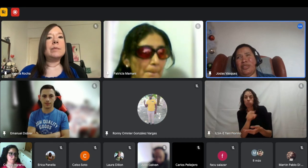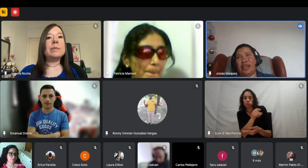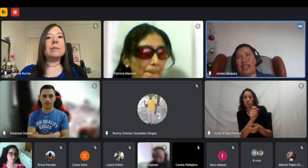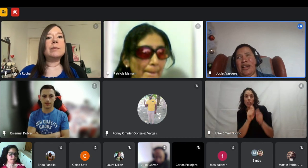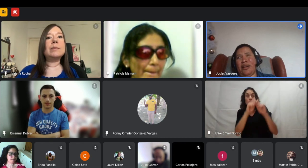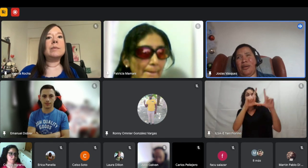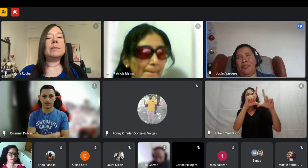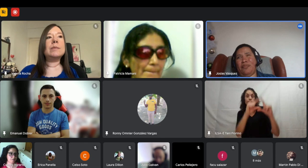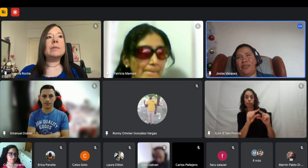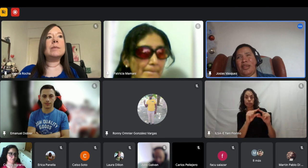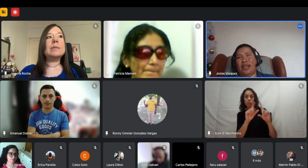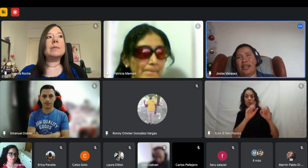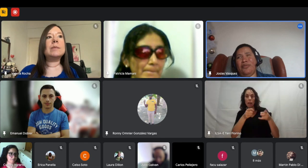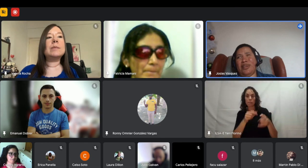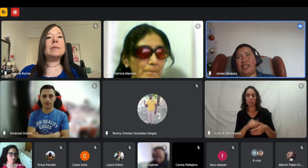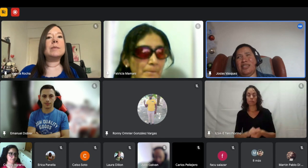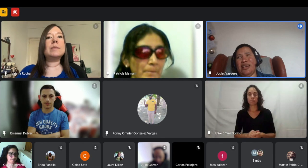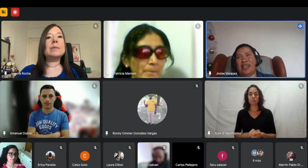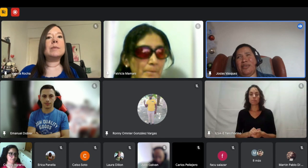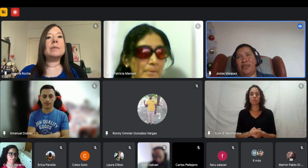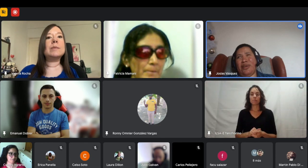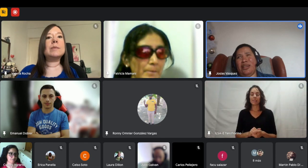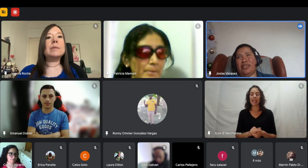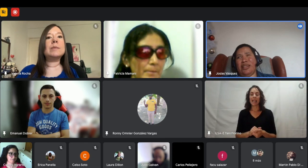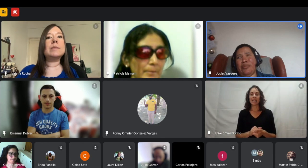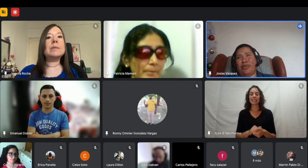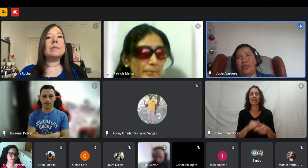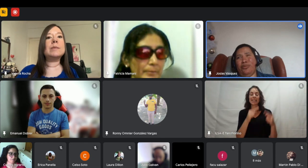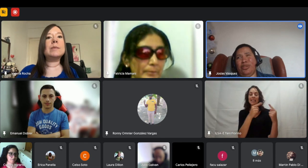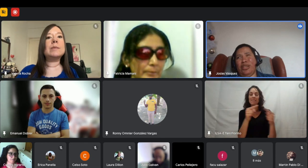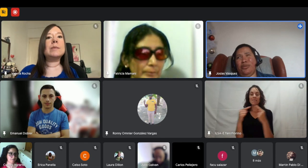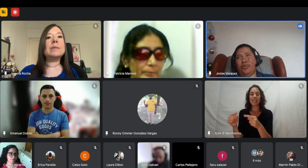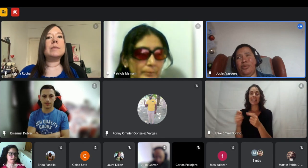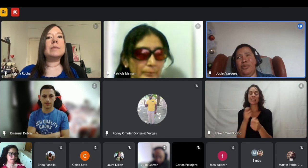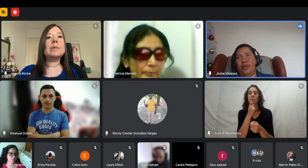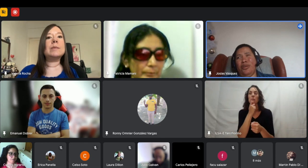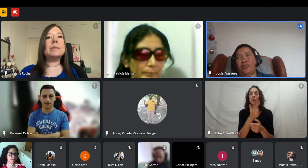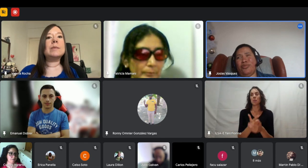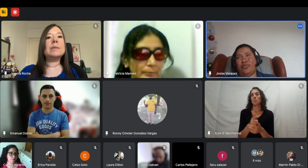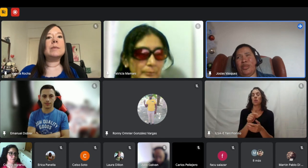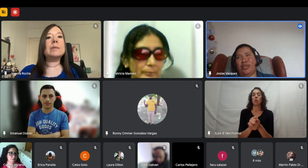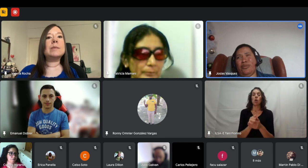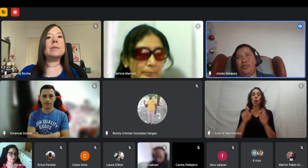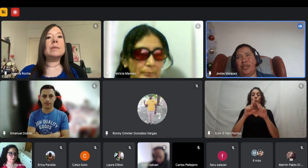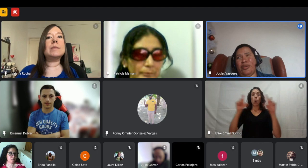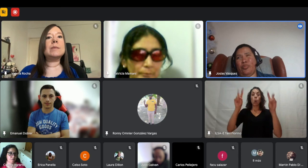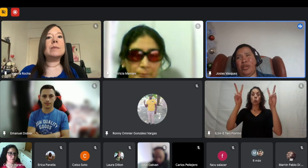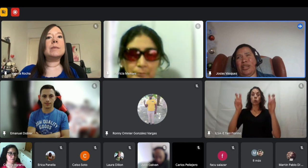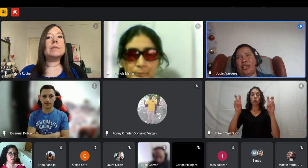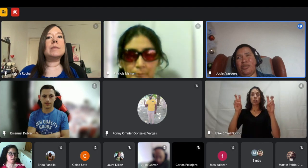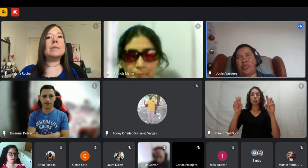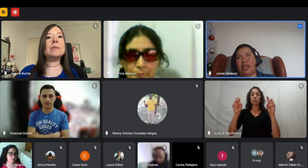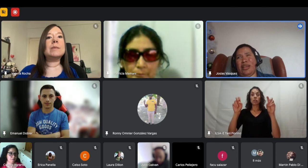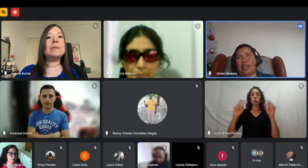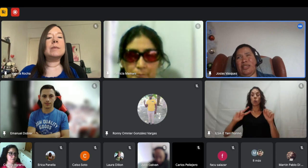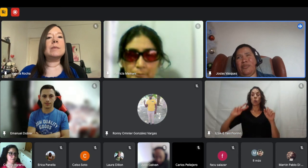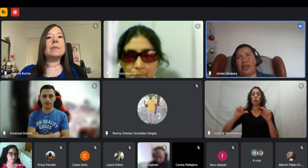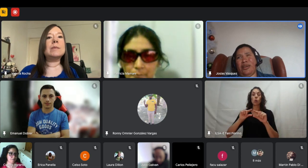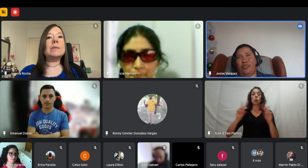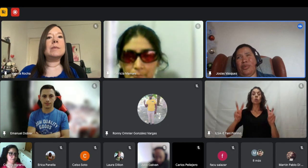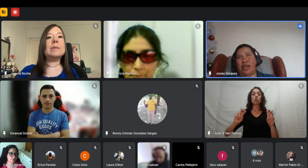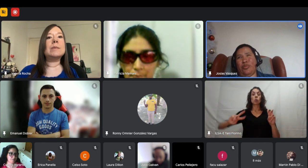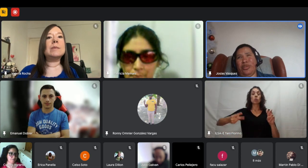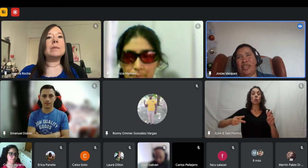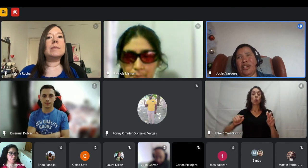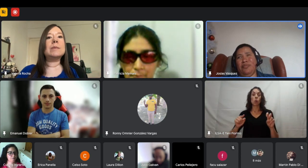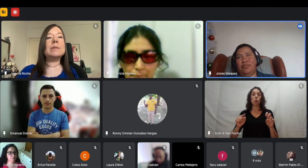digamos la la diferencia que debe haber entre el tamaño de un título un subtítulo el cuerpo de texto para que